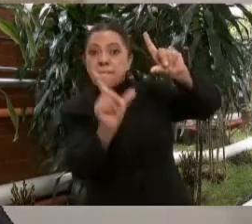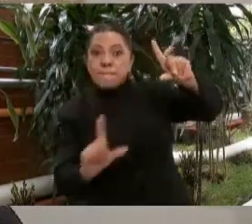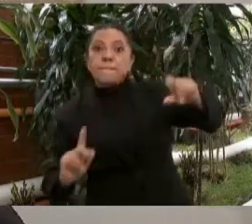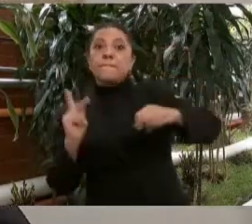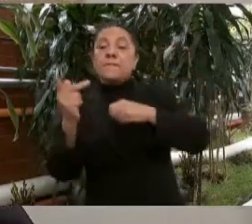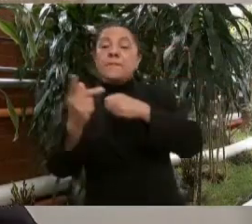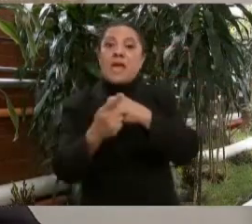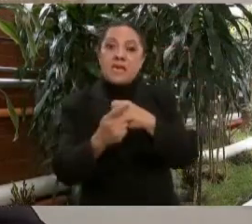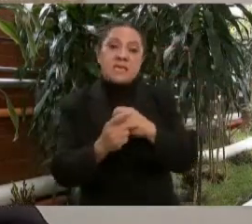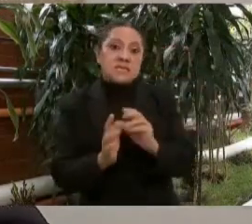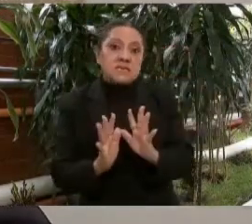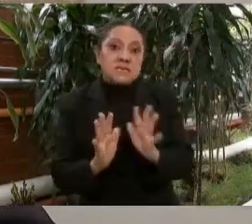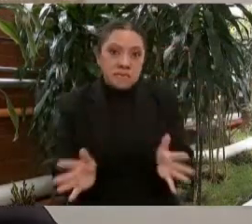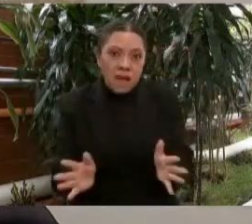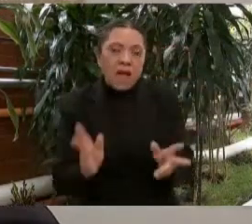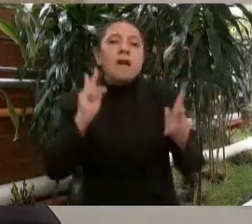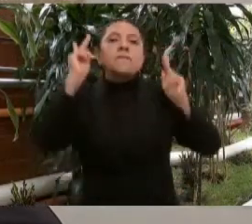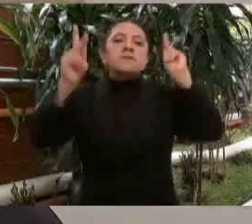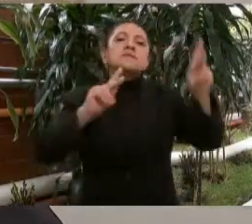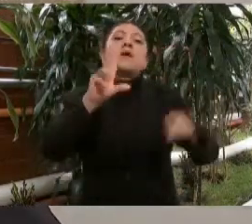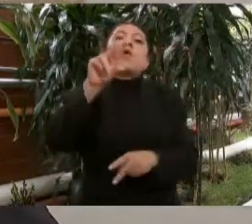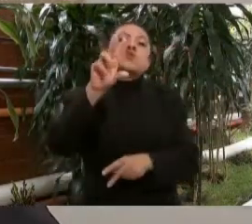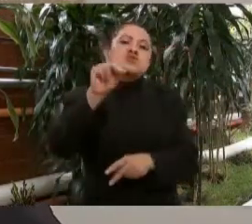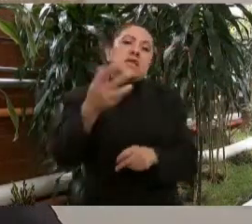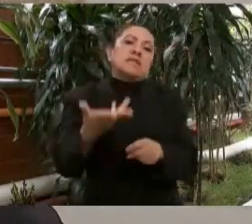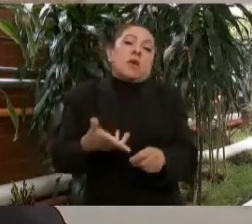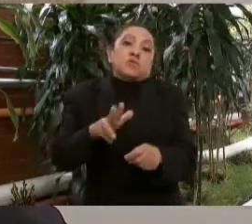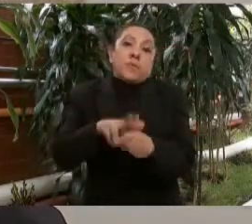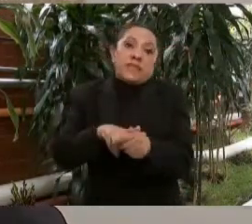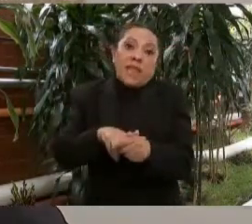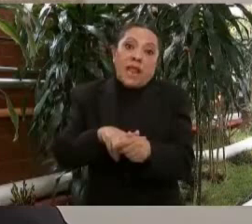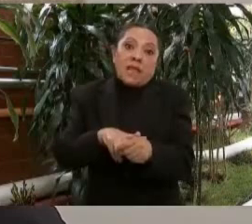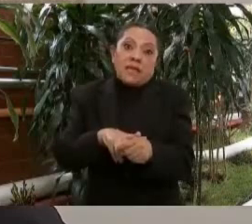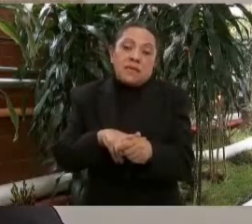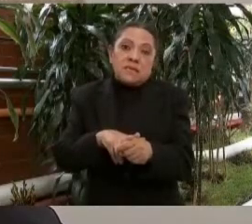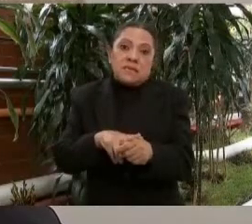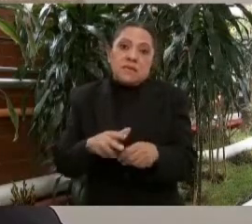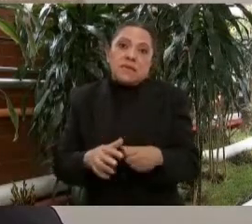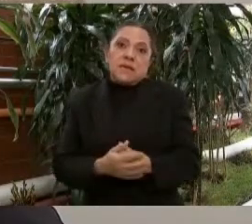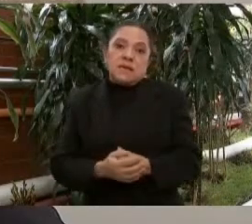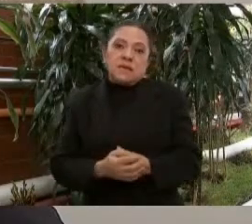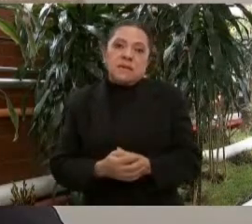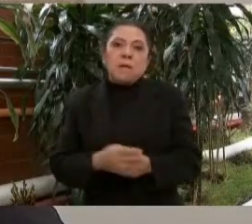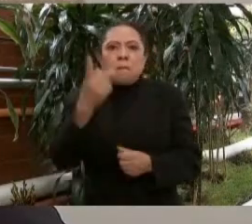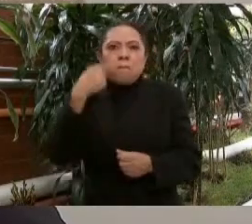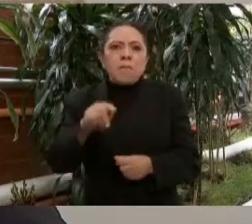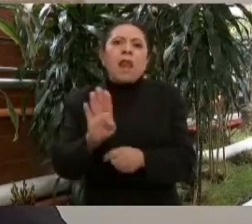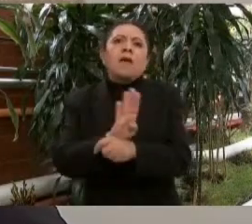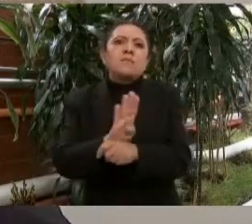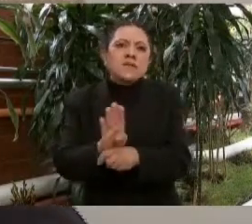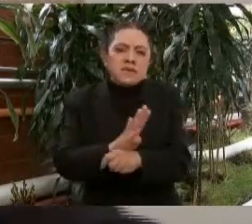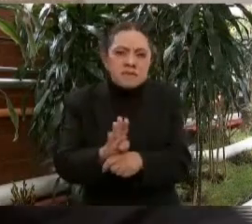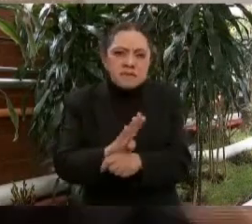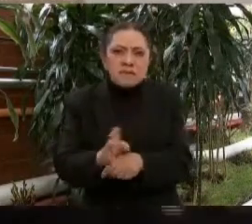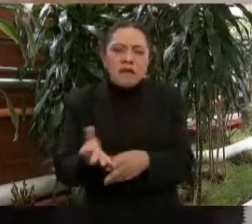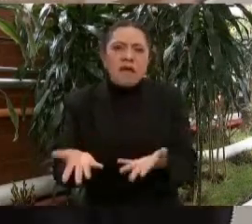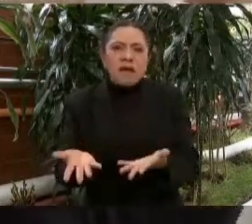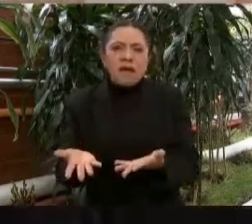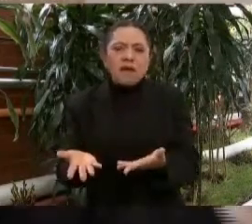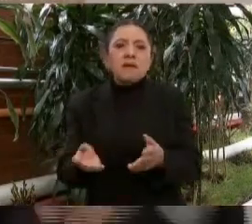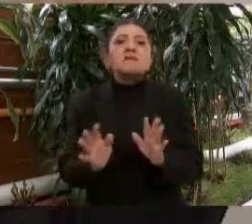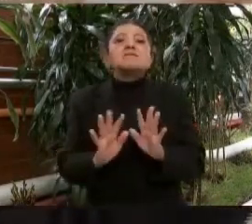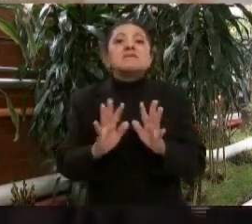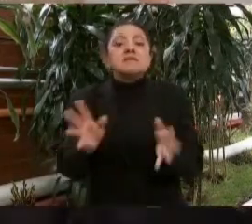80 hospitales del IMSS Bienestar y ya